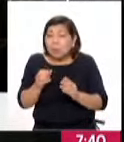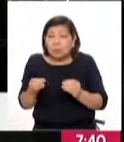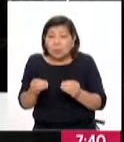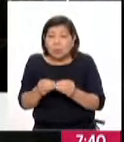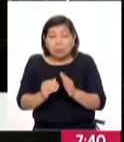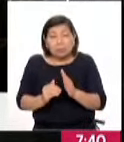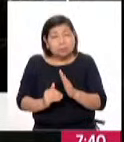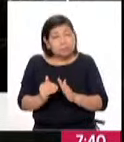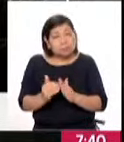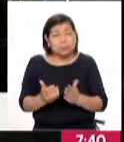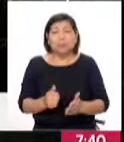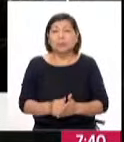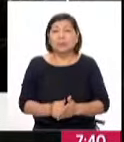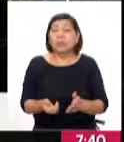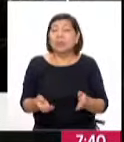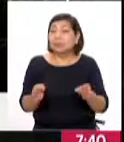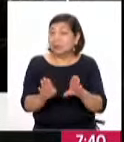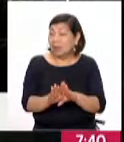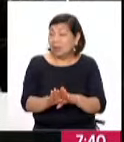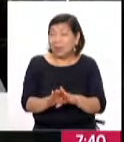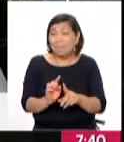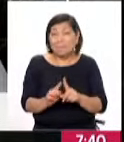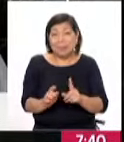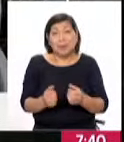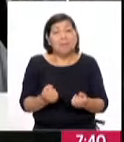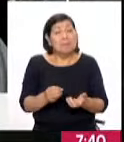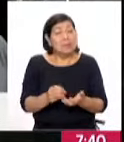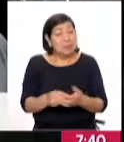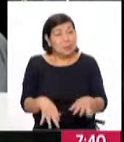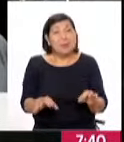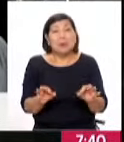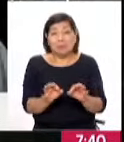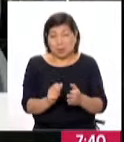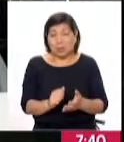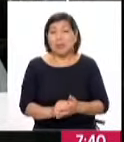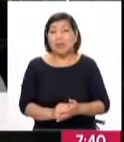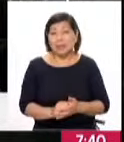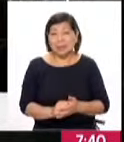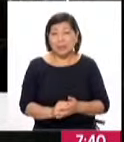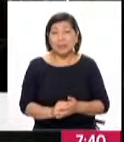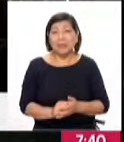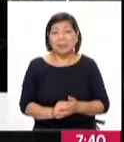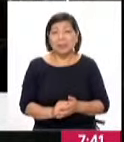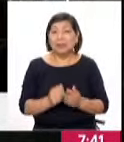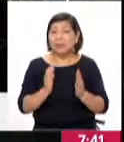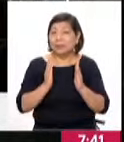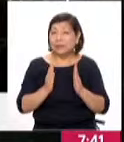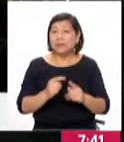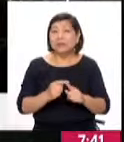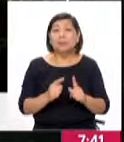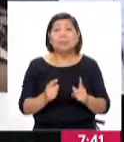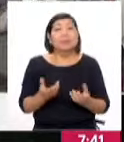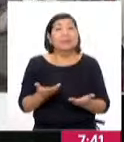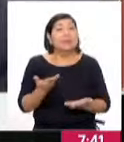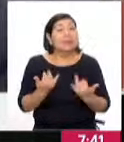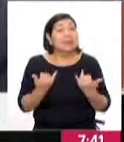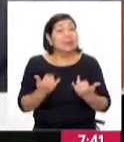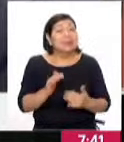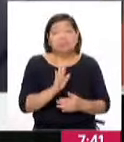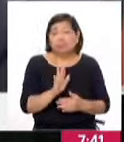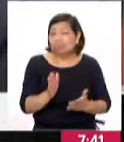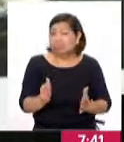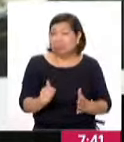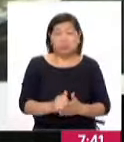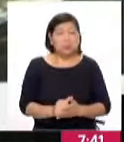superar el tema de la seguridad, porque la seguridad también es fundamental en la atención. Sin embargo, ellos tienen toda